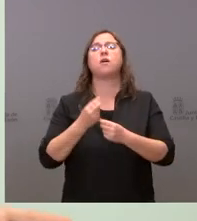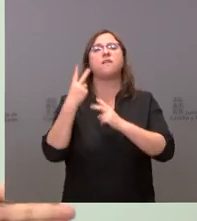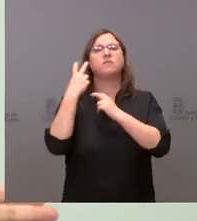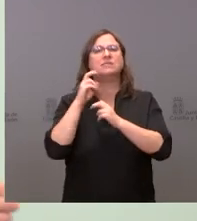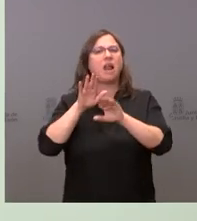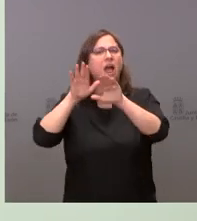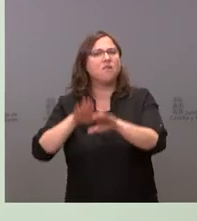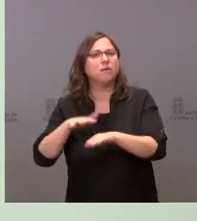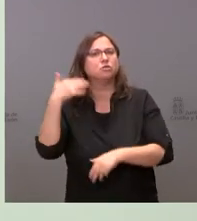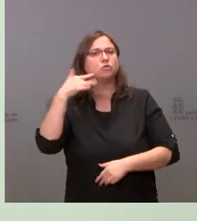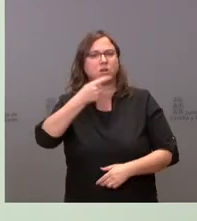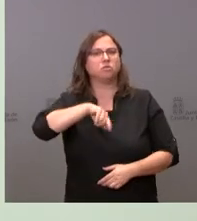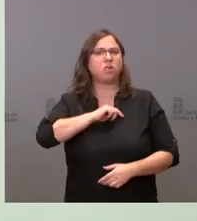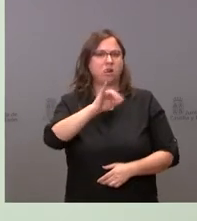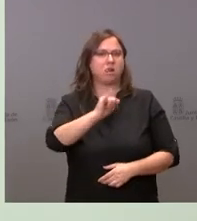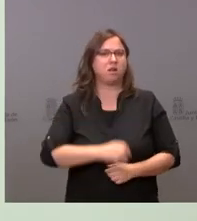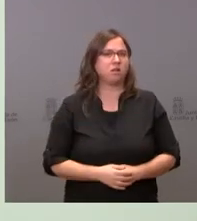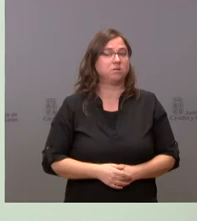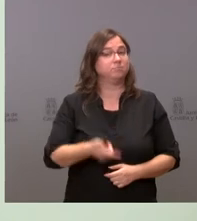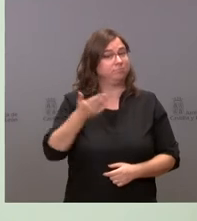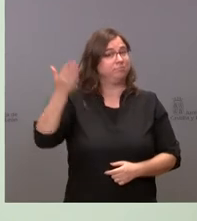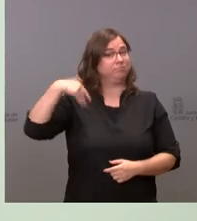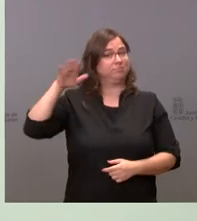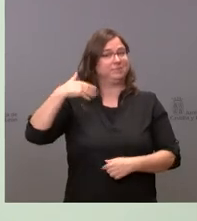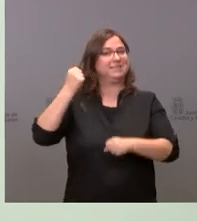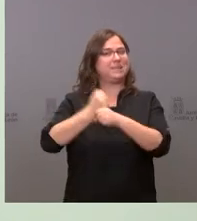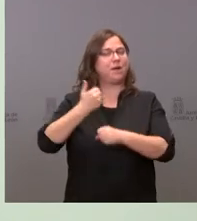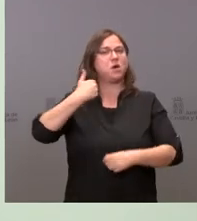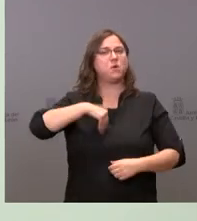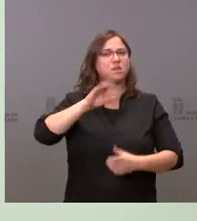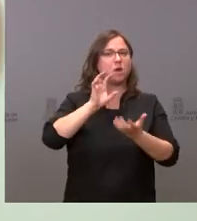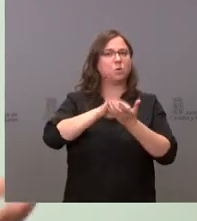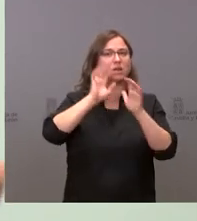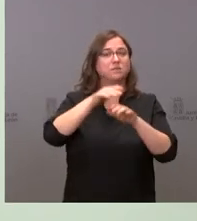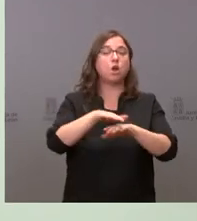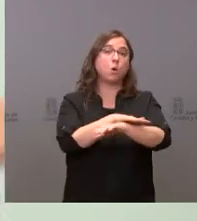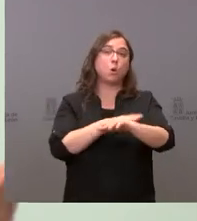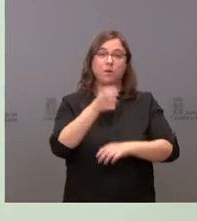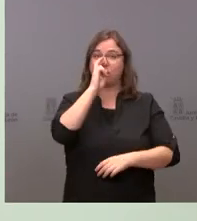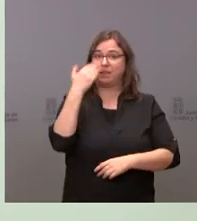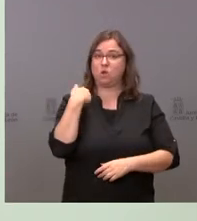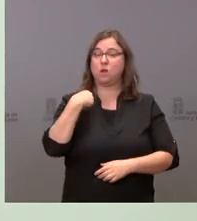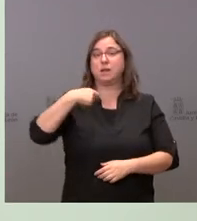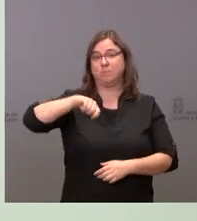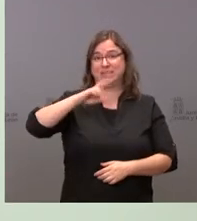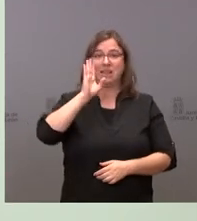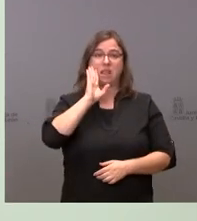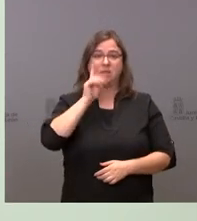nosotros había un trabajo previo de la Junta de Castilla y León del gobierno anterior del presidente anterior